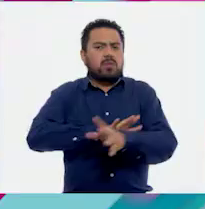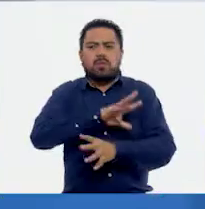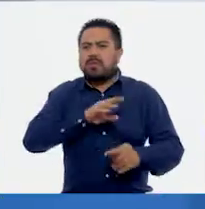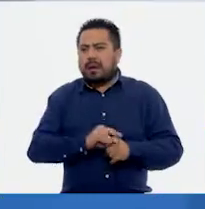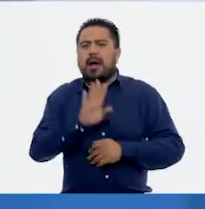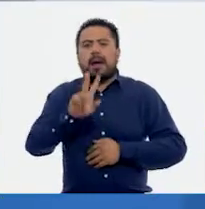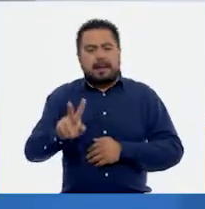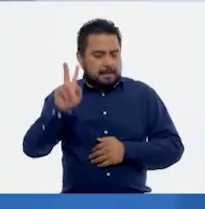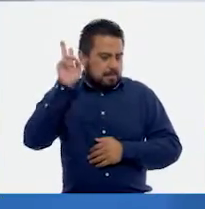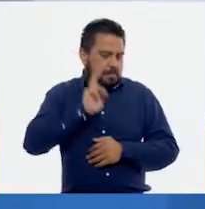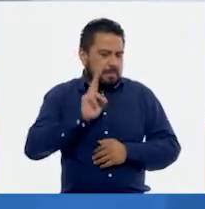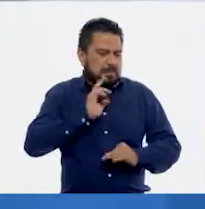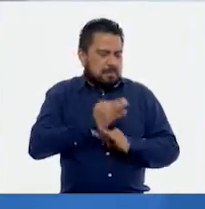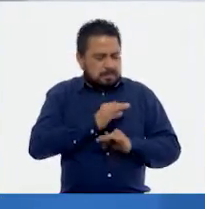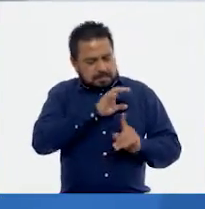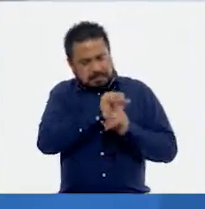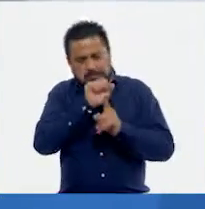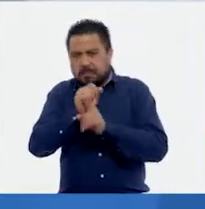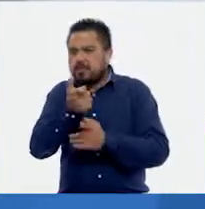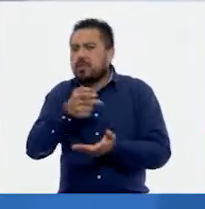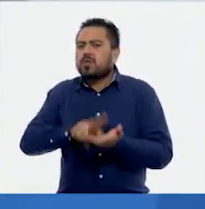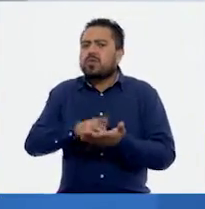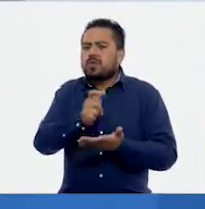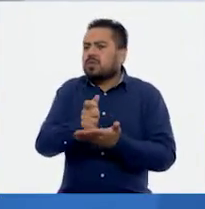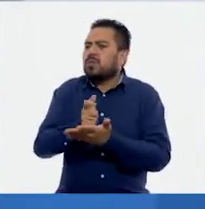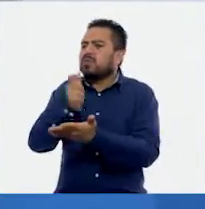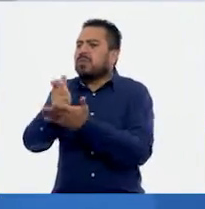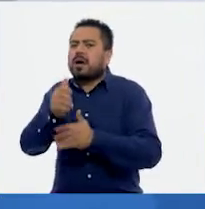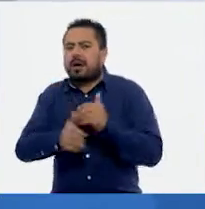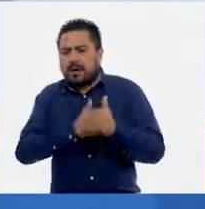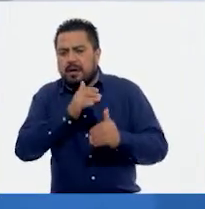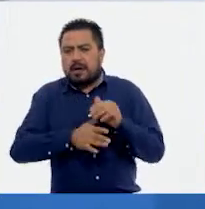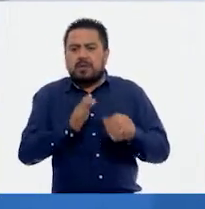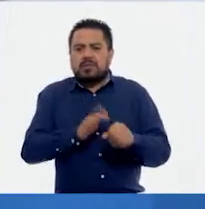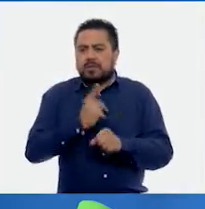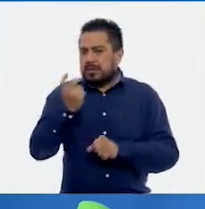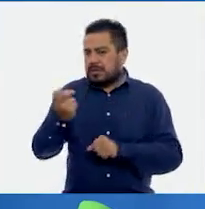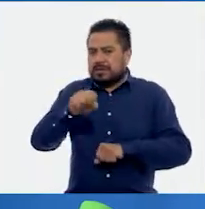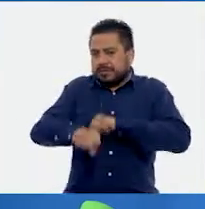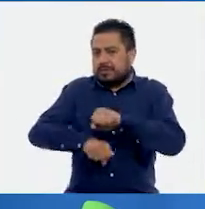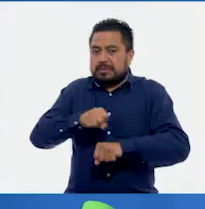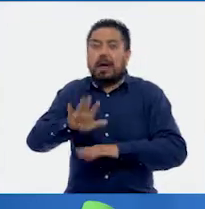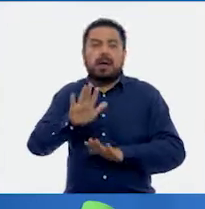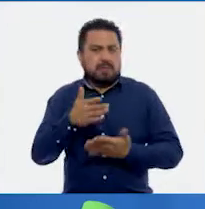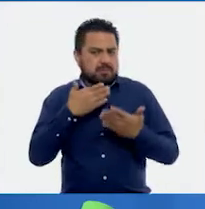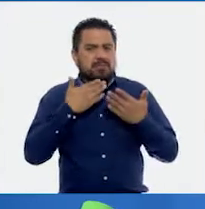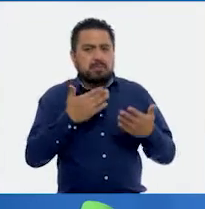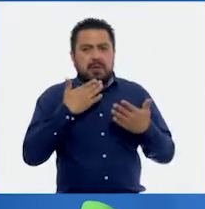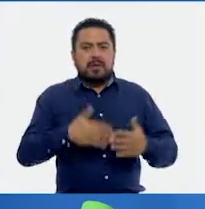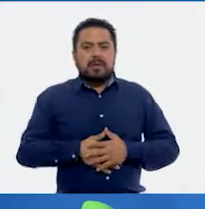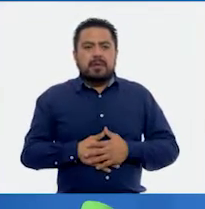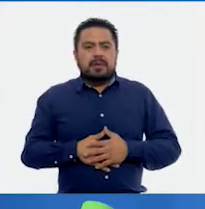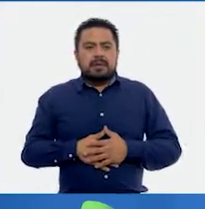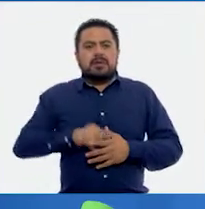A ver, vamos a calcular cuánto pagaste tú al final por esa bicicleta. Muy bien. ¿Recuerdan cómo podemos hacerlo?